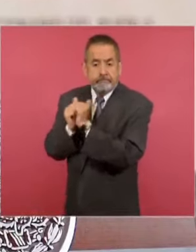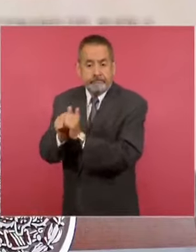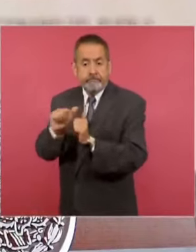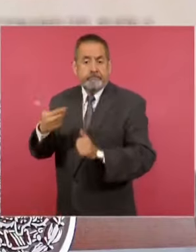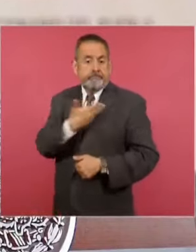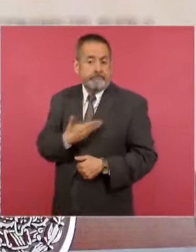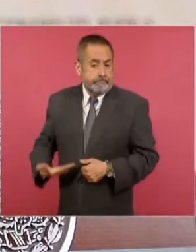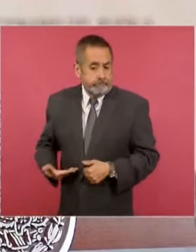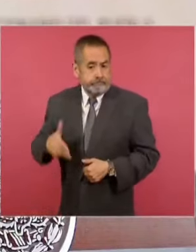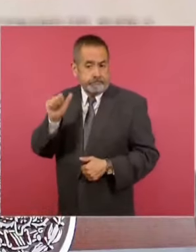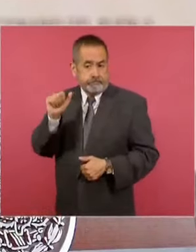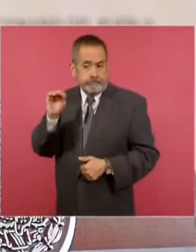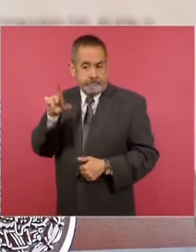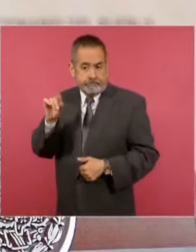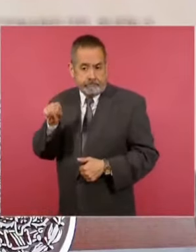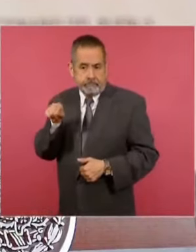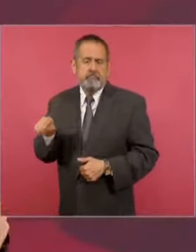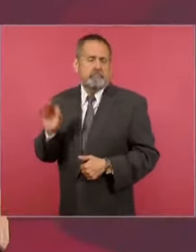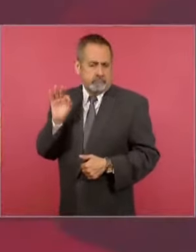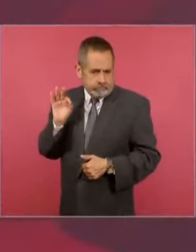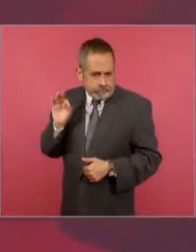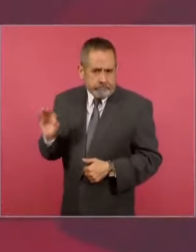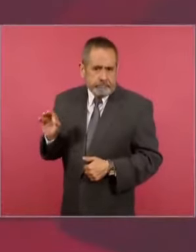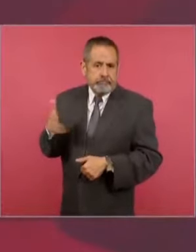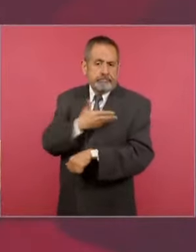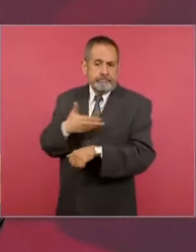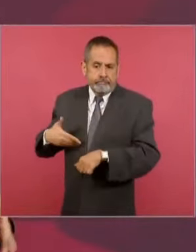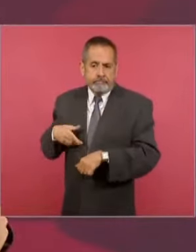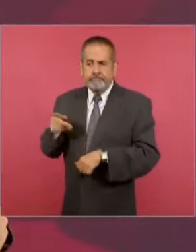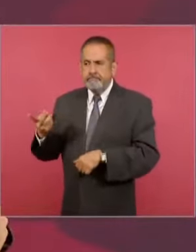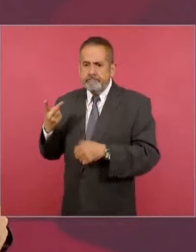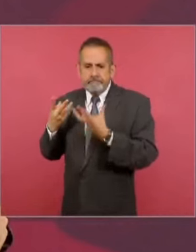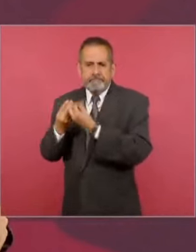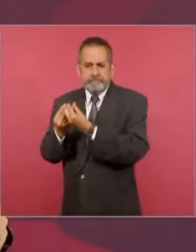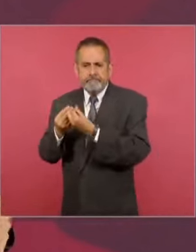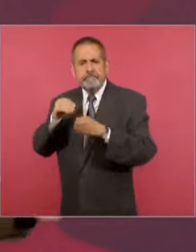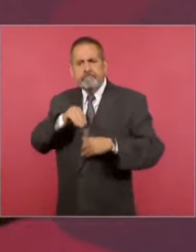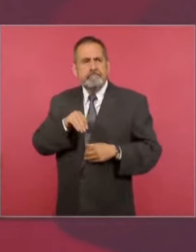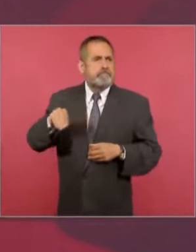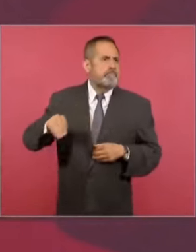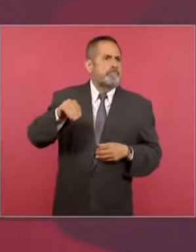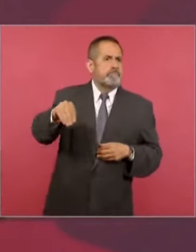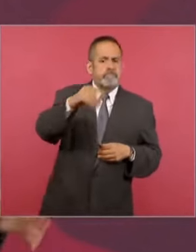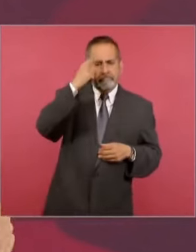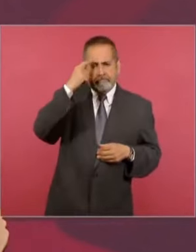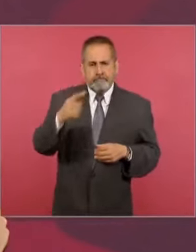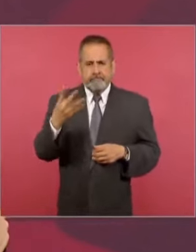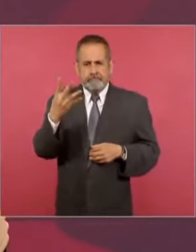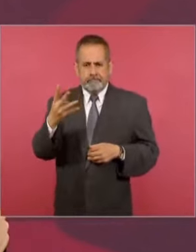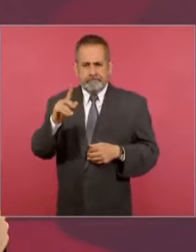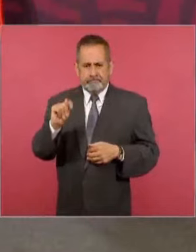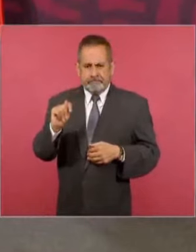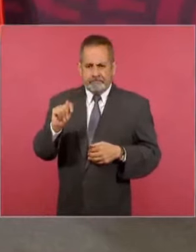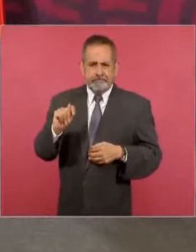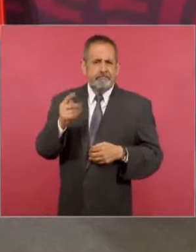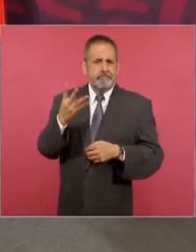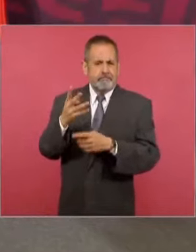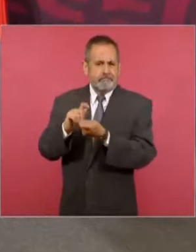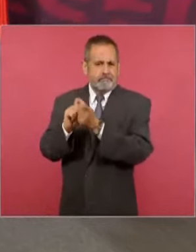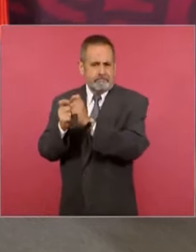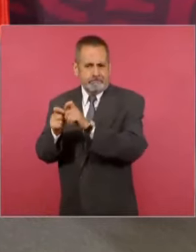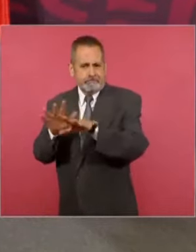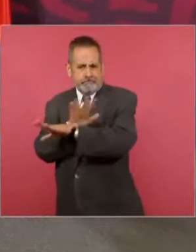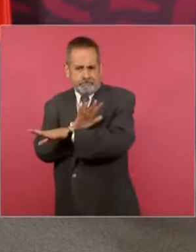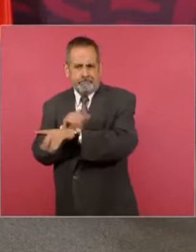Obrador en esta titánica tarea de consolidar la Cuarta Transformación. Aquí, mujeres y